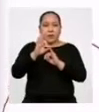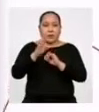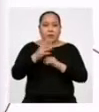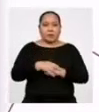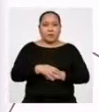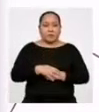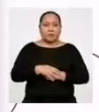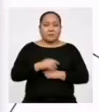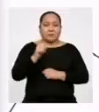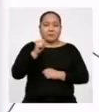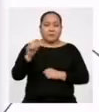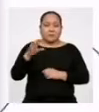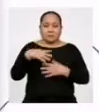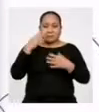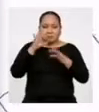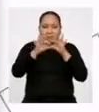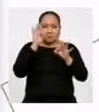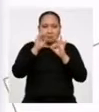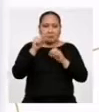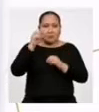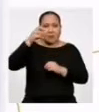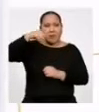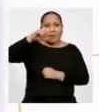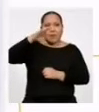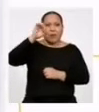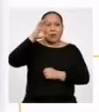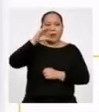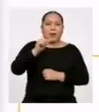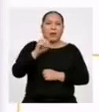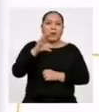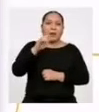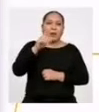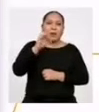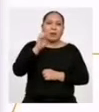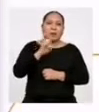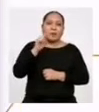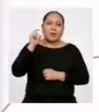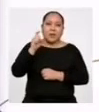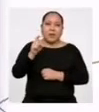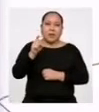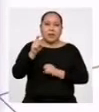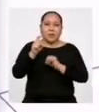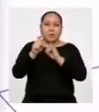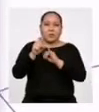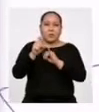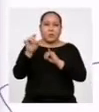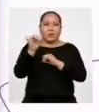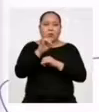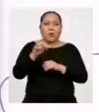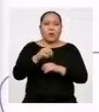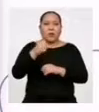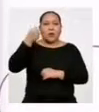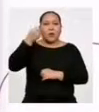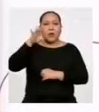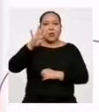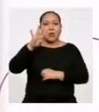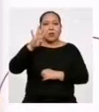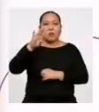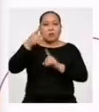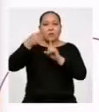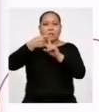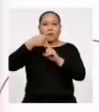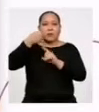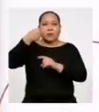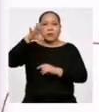así pudimos resolver que la marca de clase del primer intervalo x sub 1 era 14 más 19